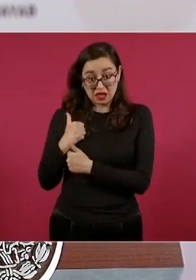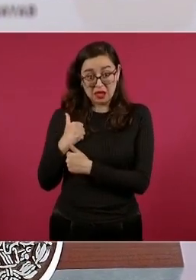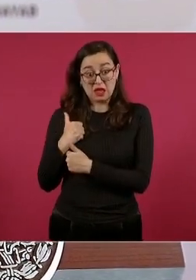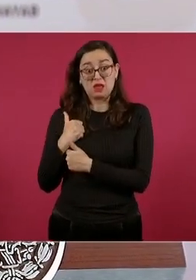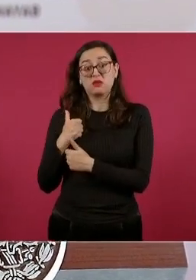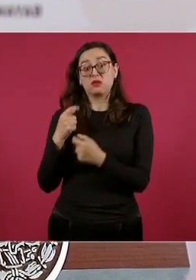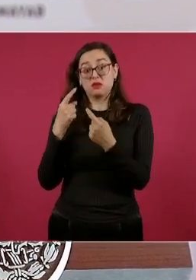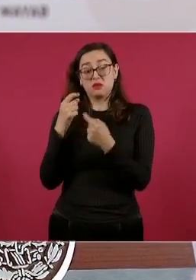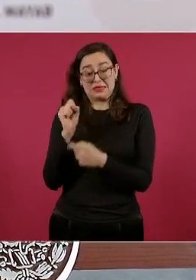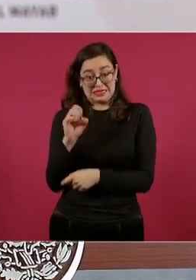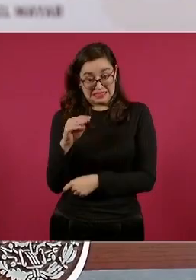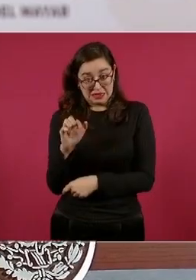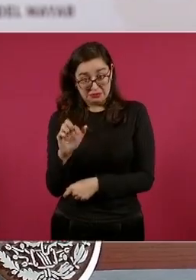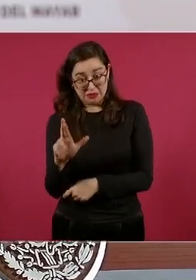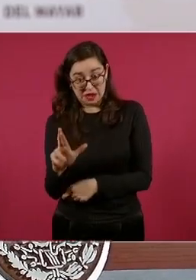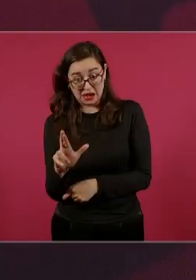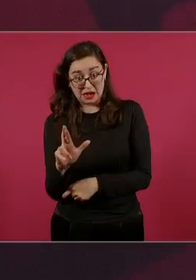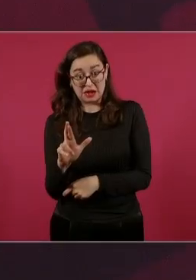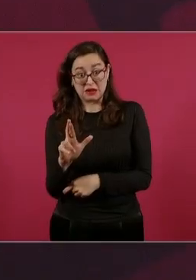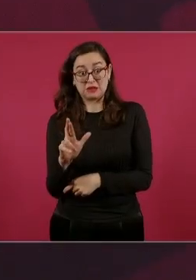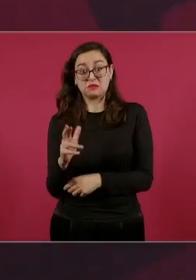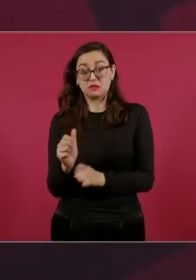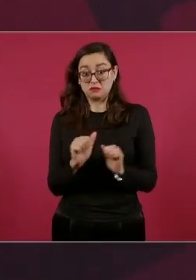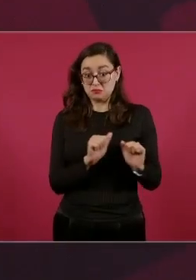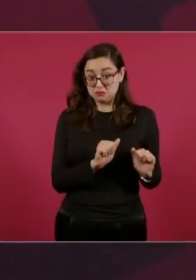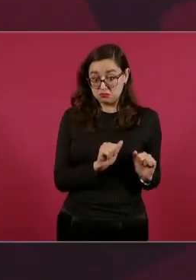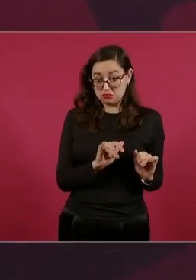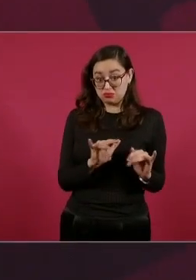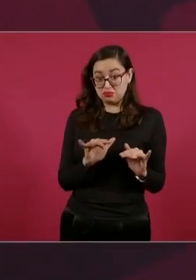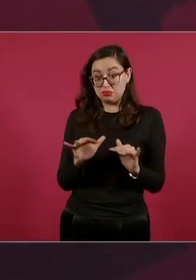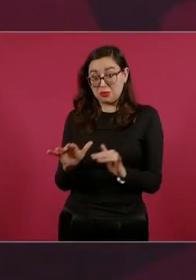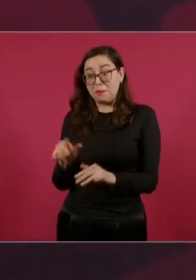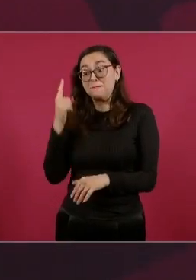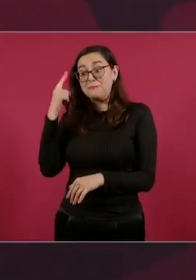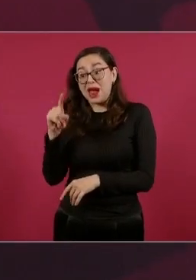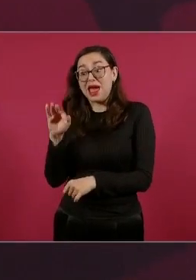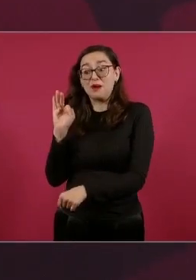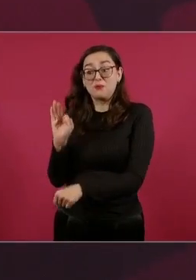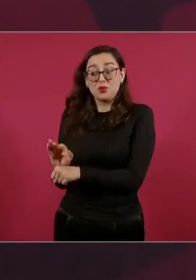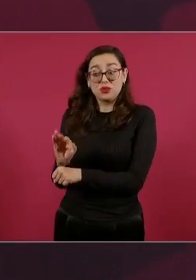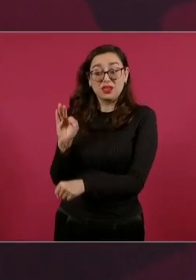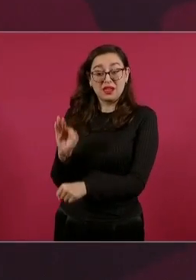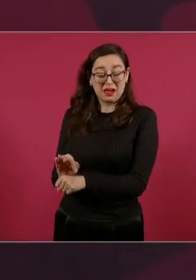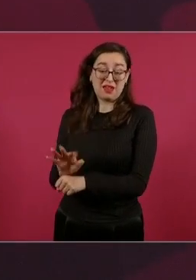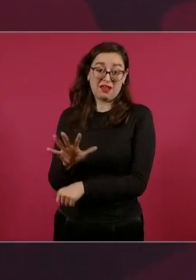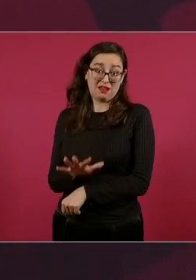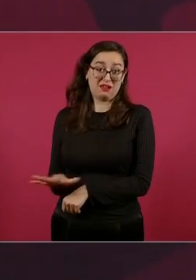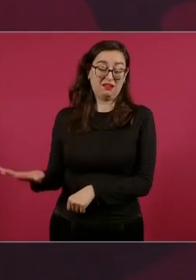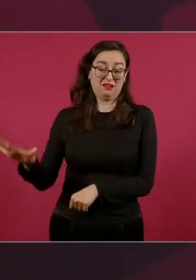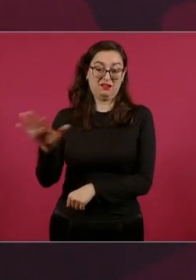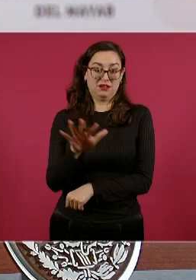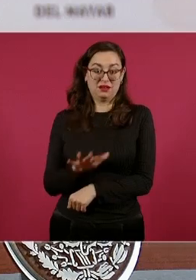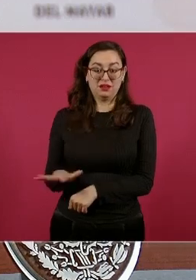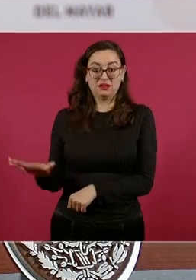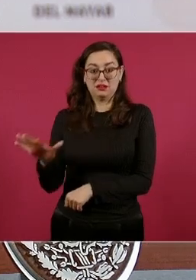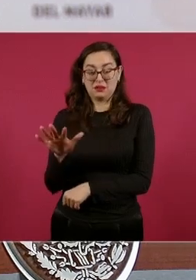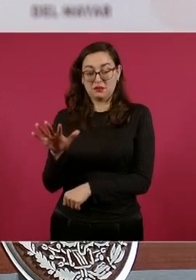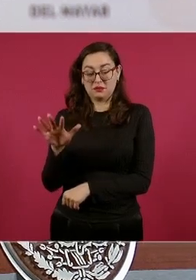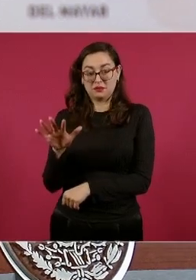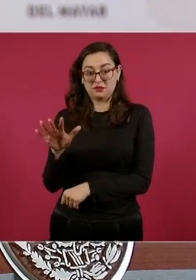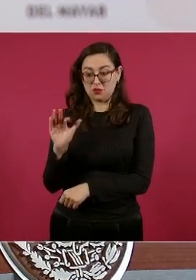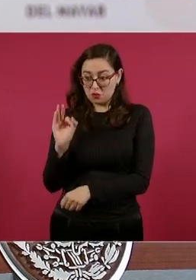de la Marina, llevan instrucciones de protegerlos, van a